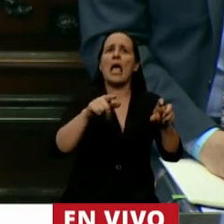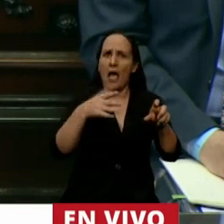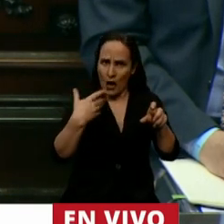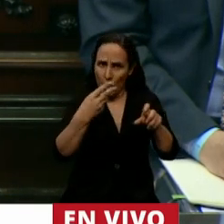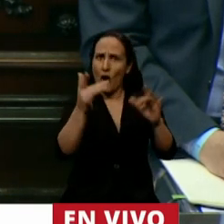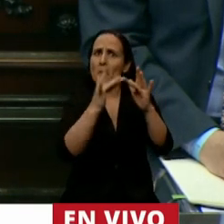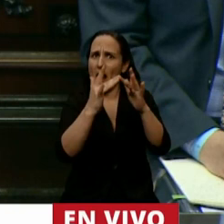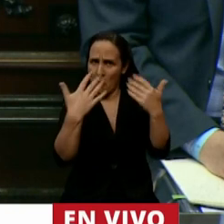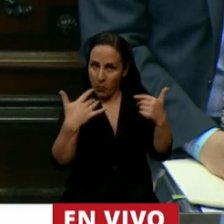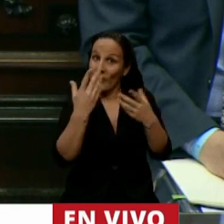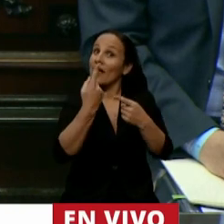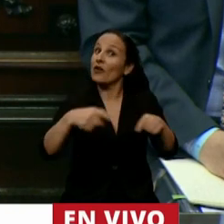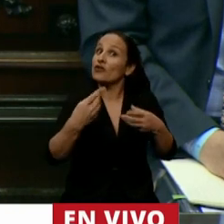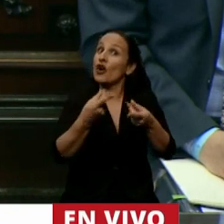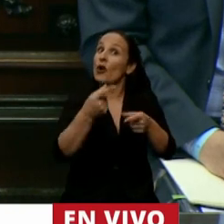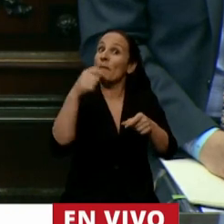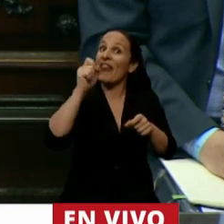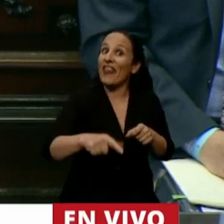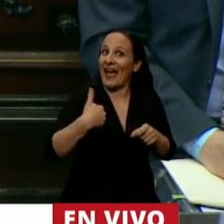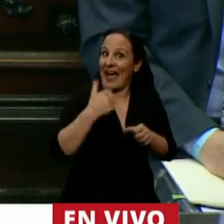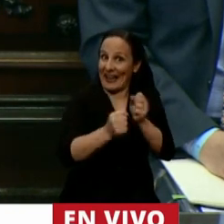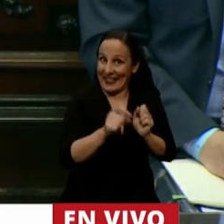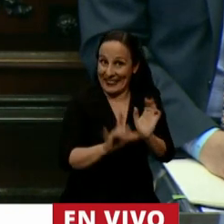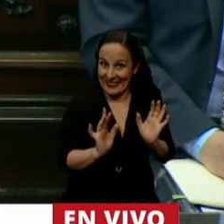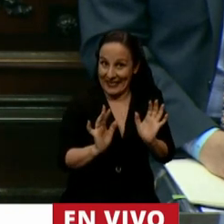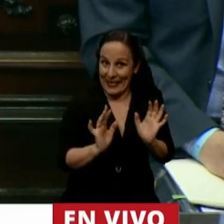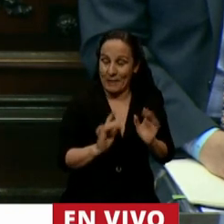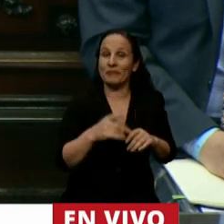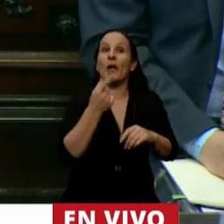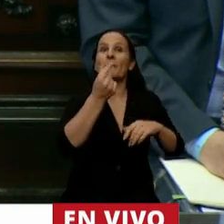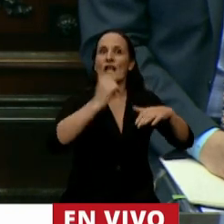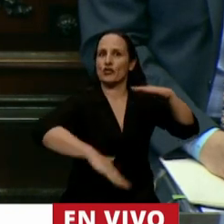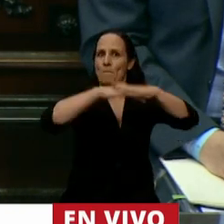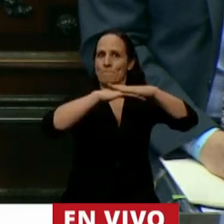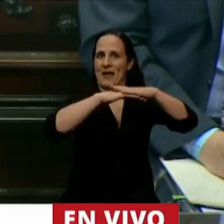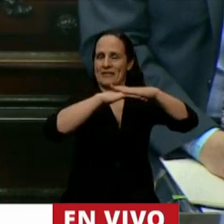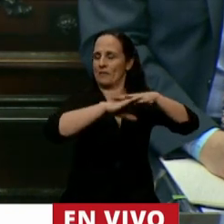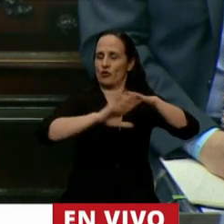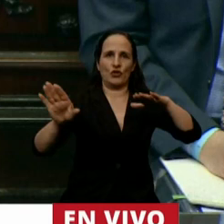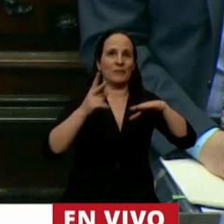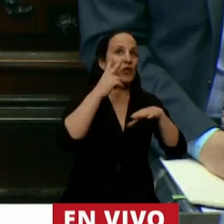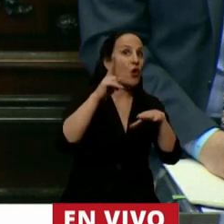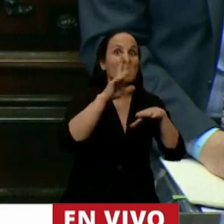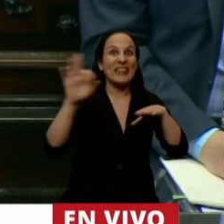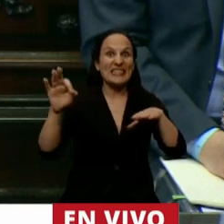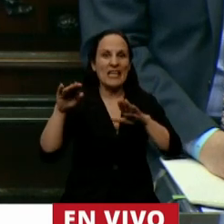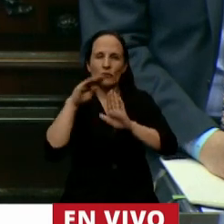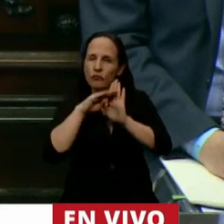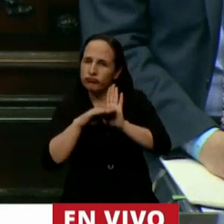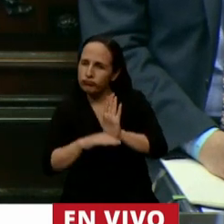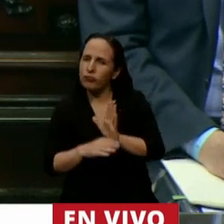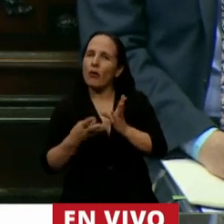nacionales establecimos los precios máximos 2.300 categorías de productos